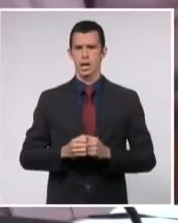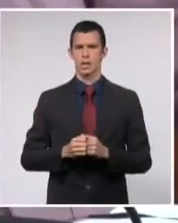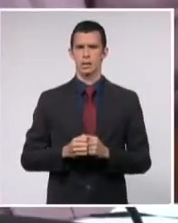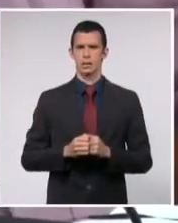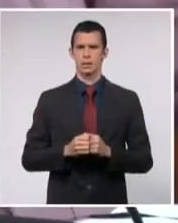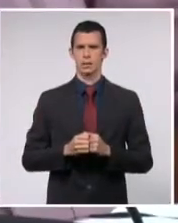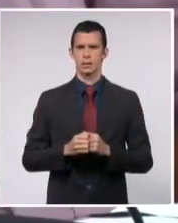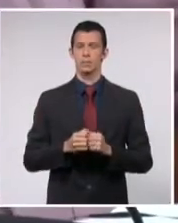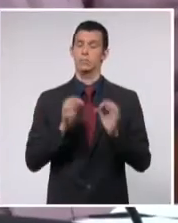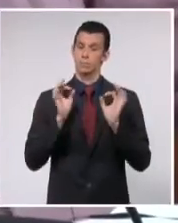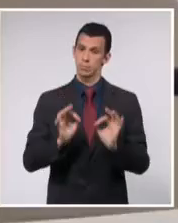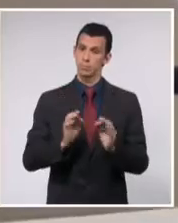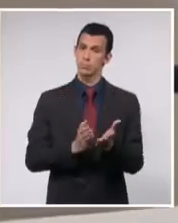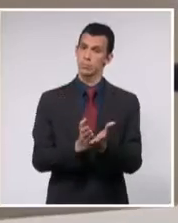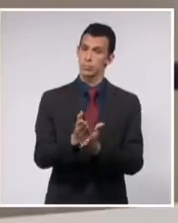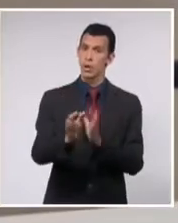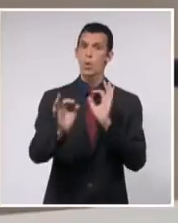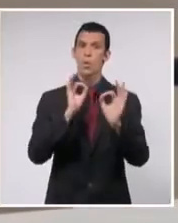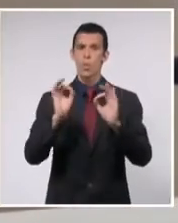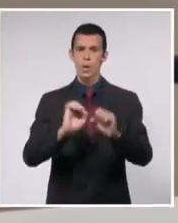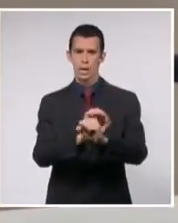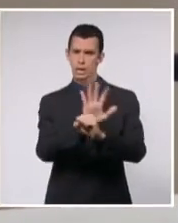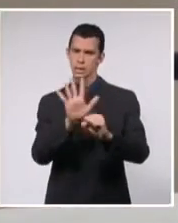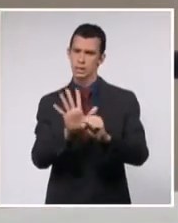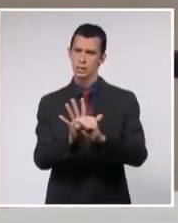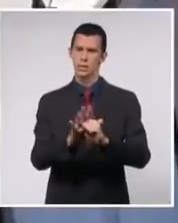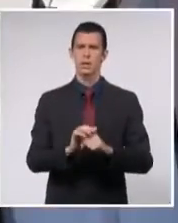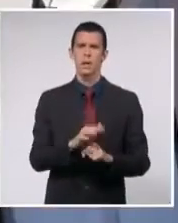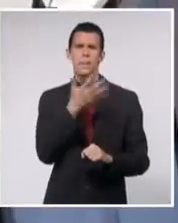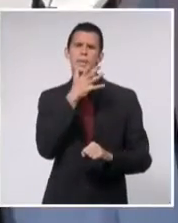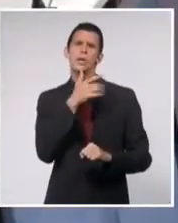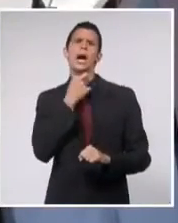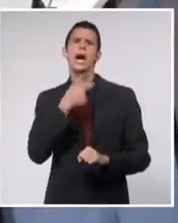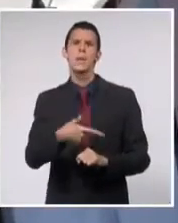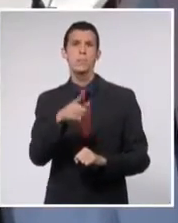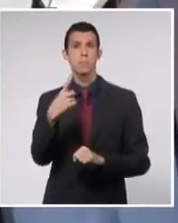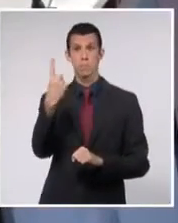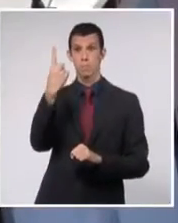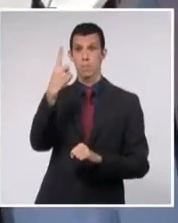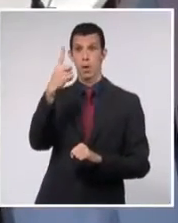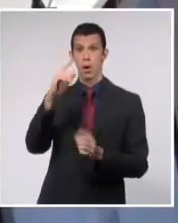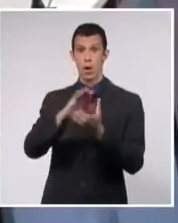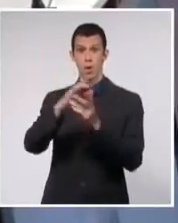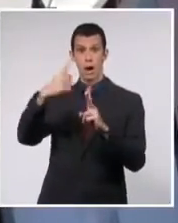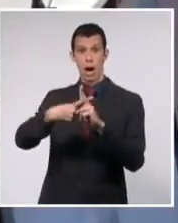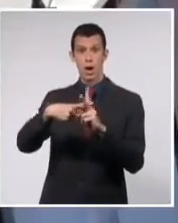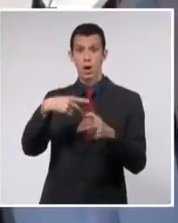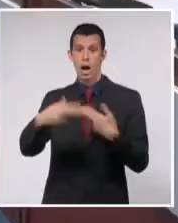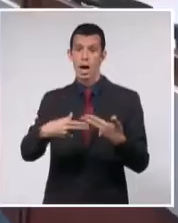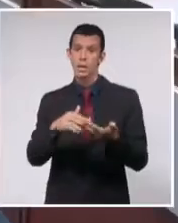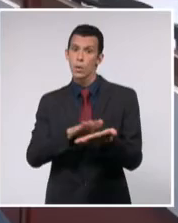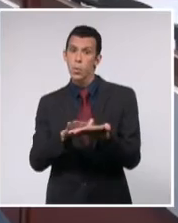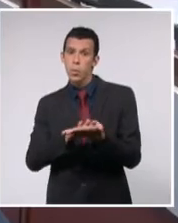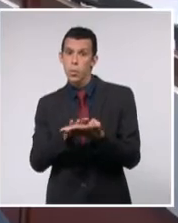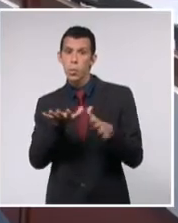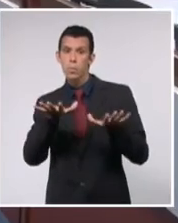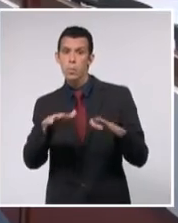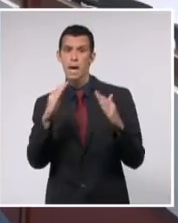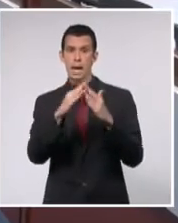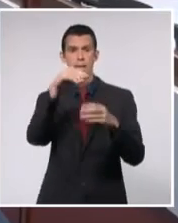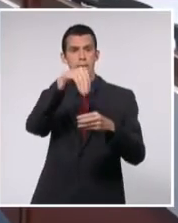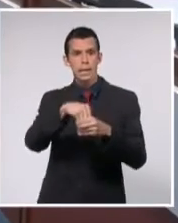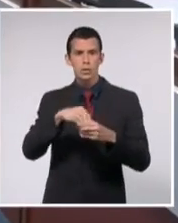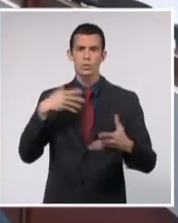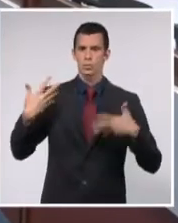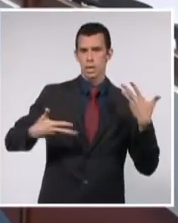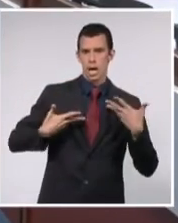pasado 1 de mayo, Día Internacional de los Trabajadores. A pesar del actual escenario, este 26 de julio será